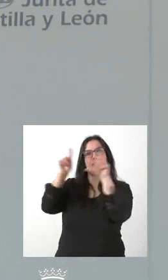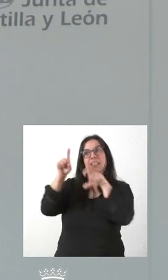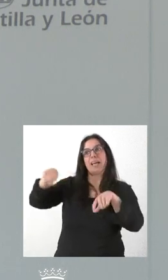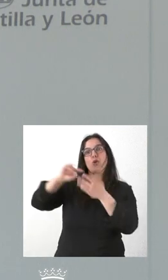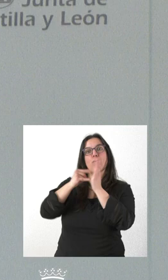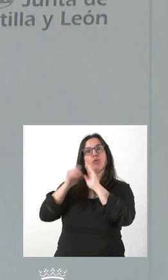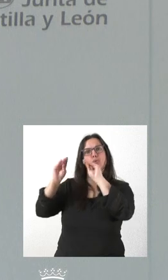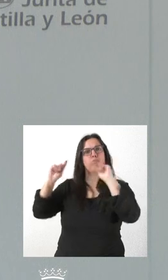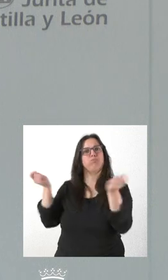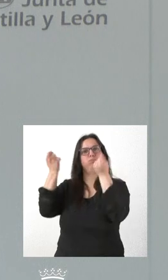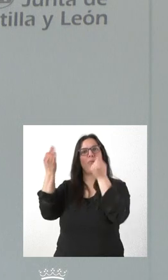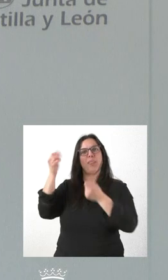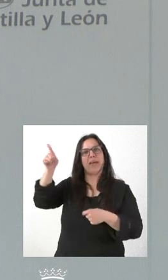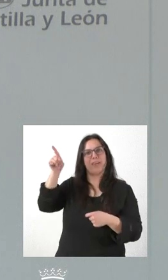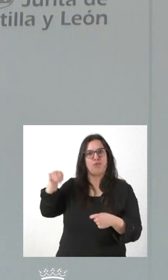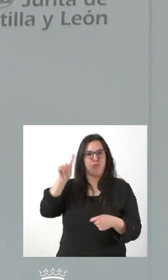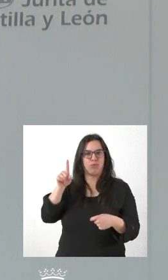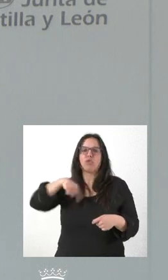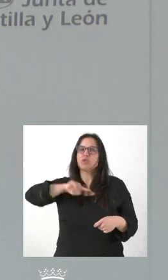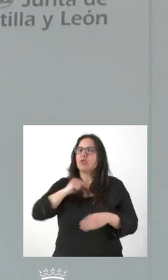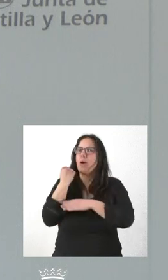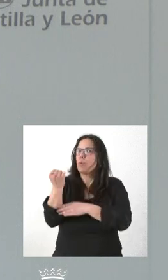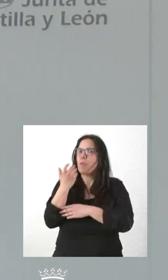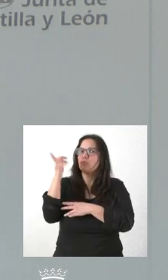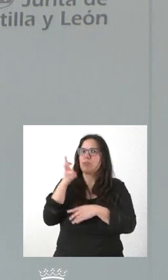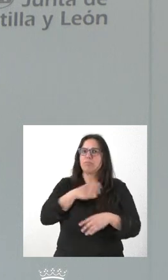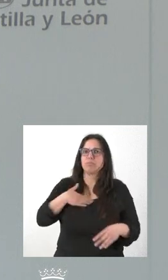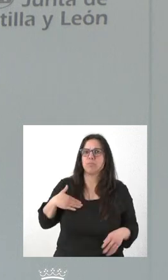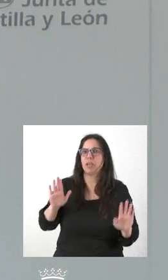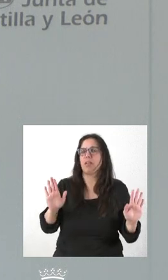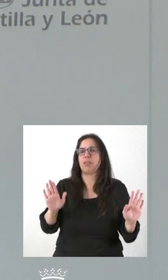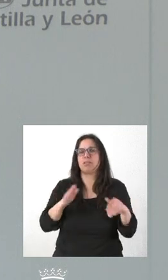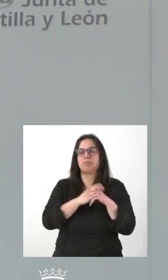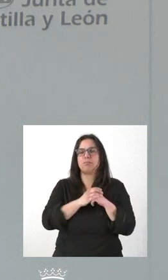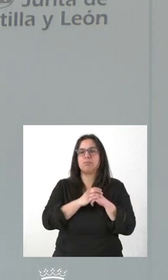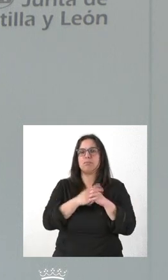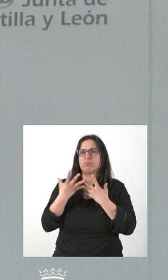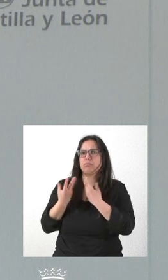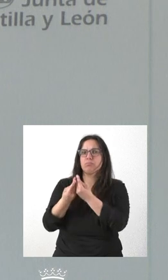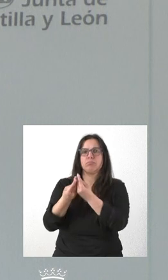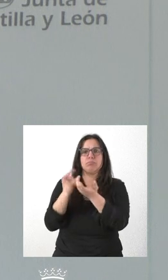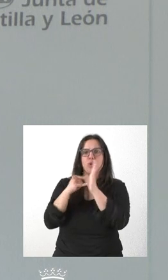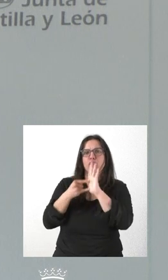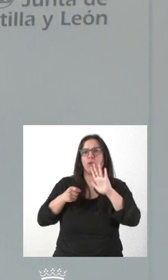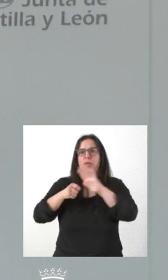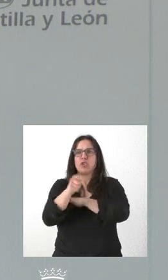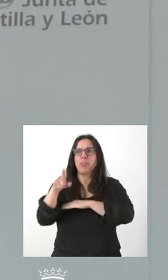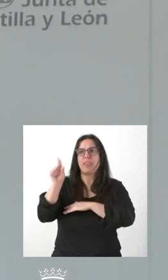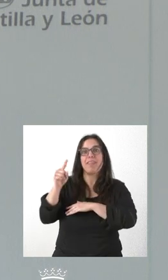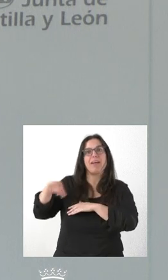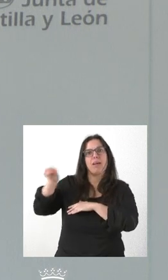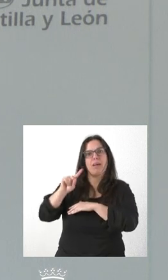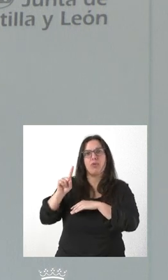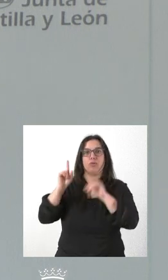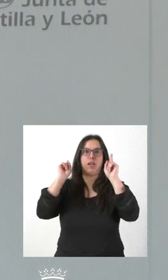proyectos. Nosotros estamos aquí para apoyar a las empresas y para estar a su lado en los proyectos de inversión que decida, en este caso para